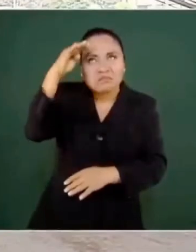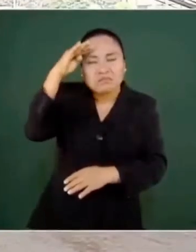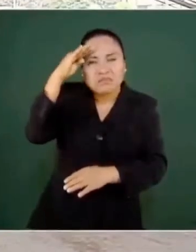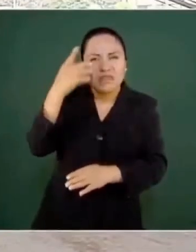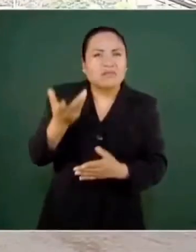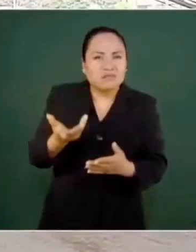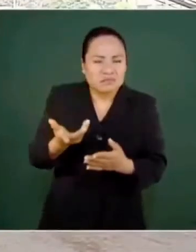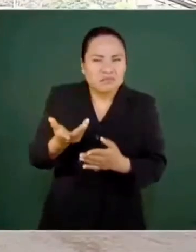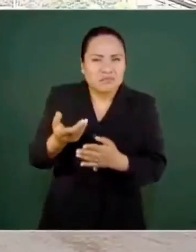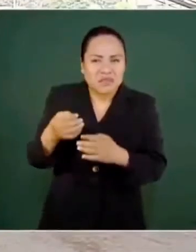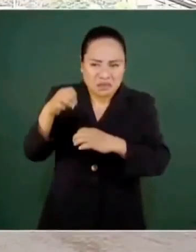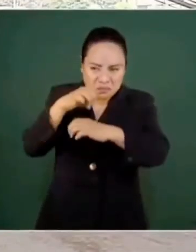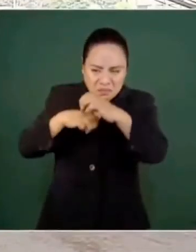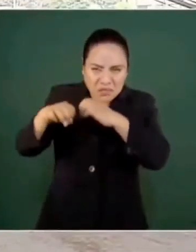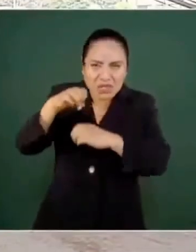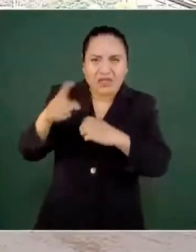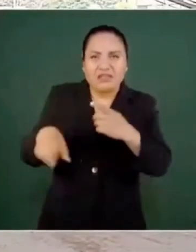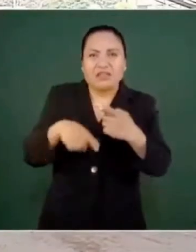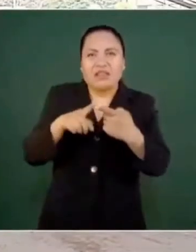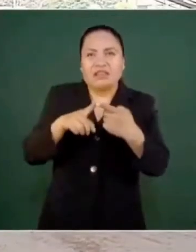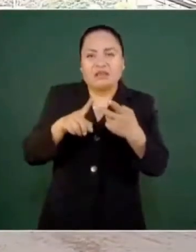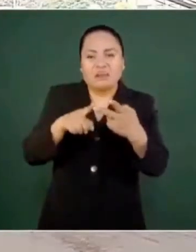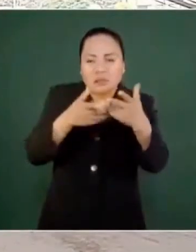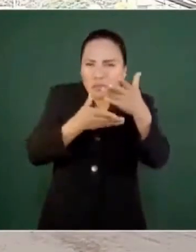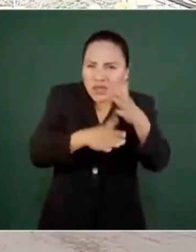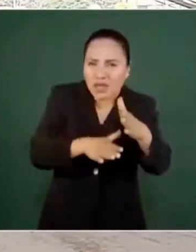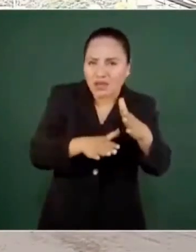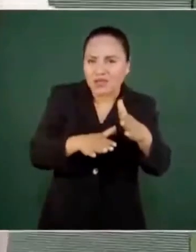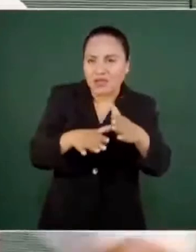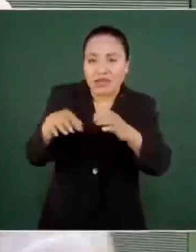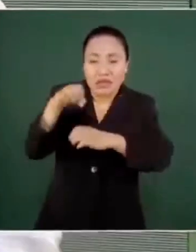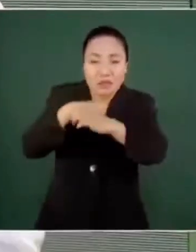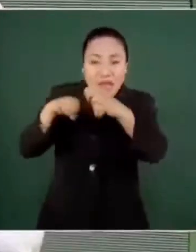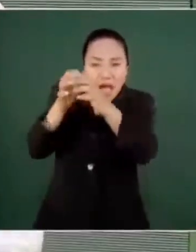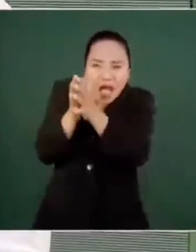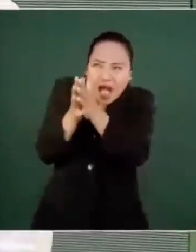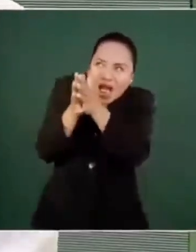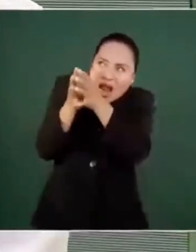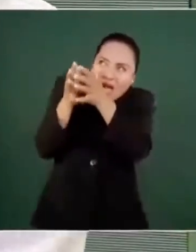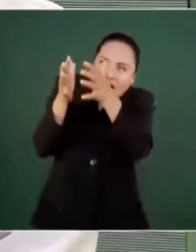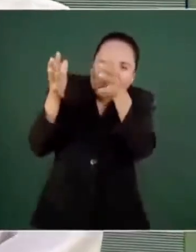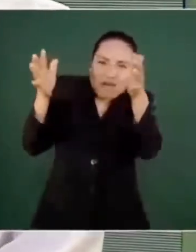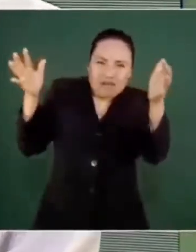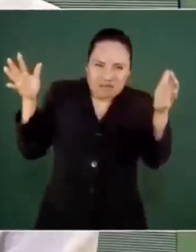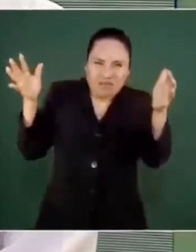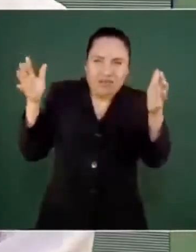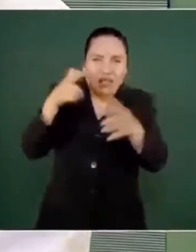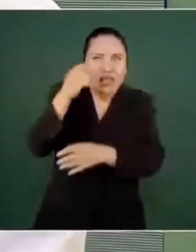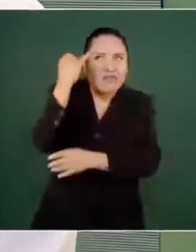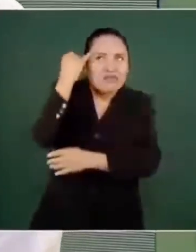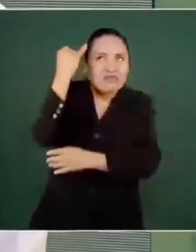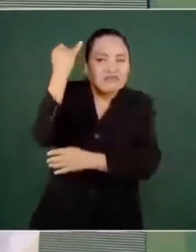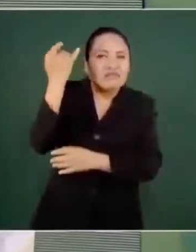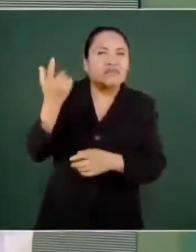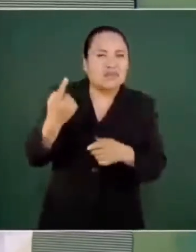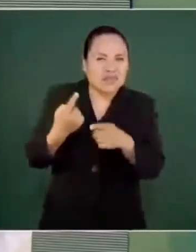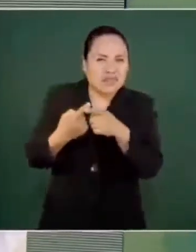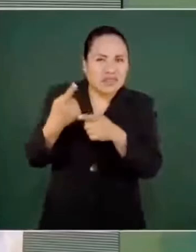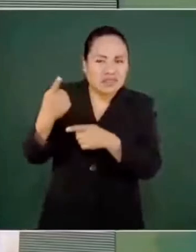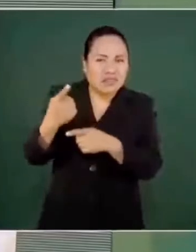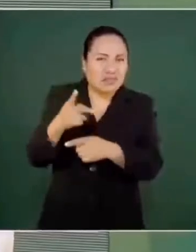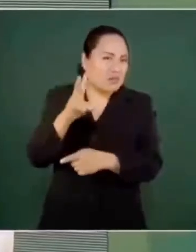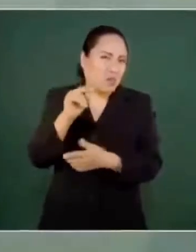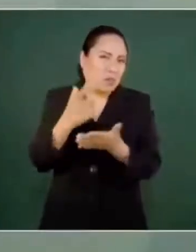ya imaginaron una empresa grande, grande, grande, grande, pues esa empresa que imaginaron no pagaba impuestos.